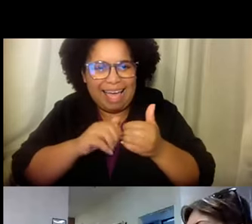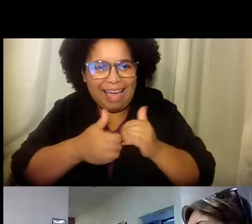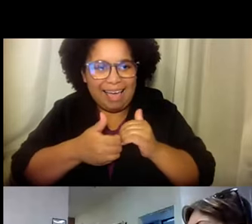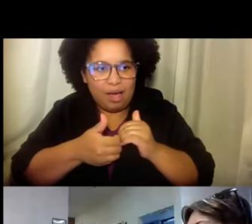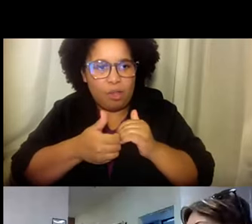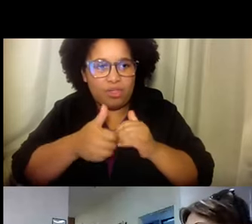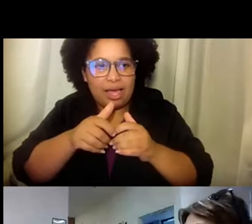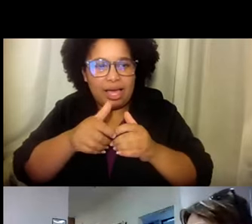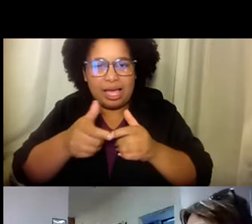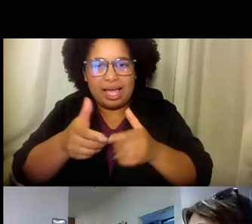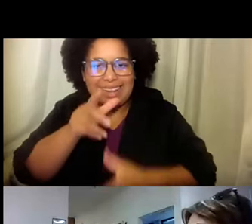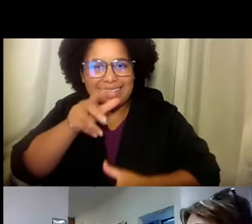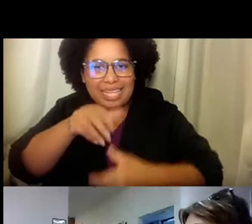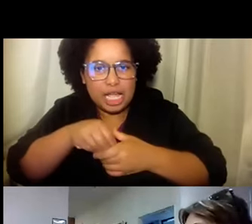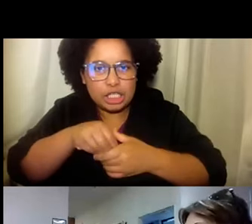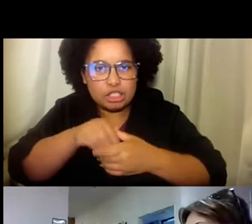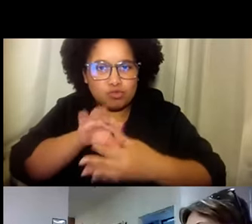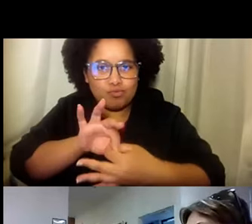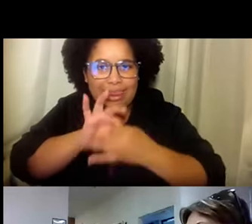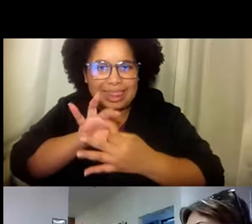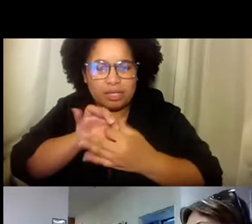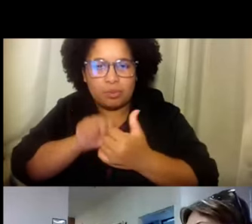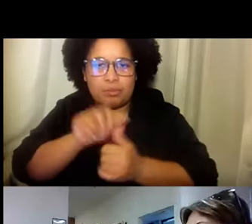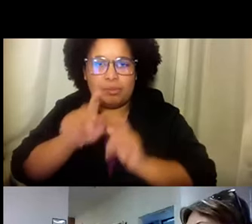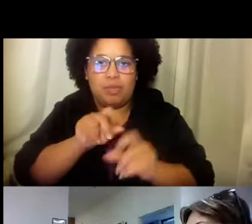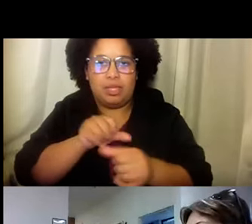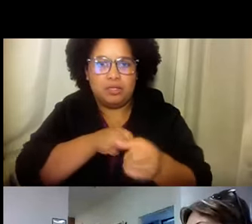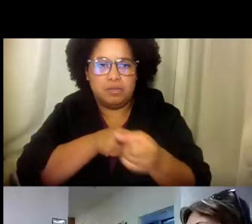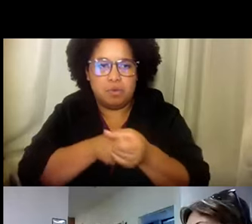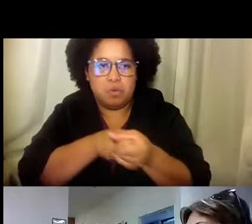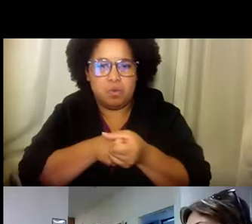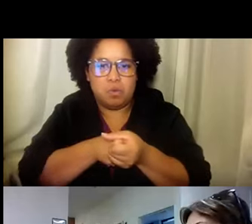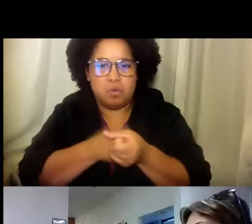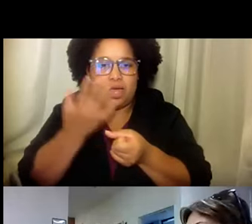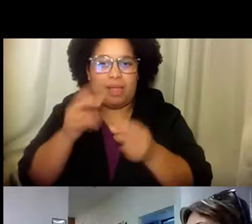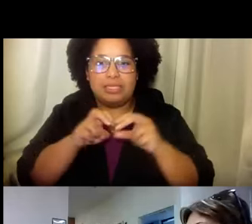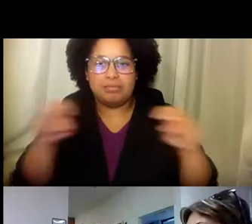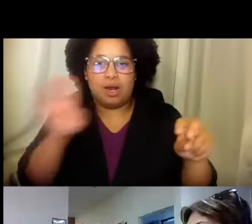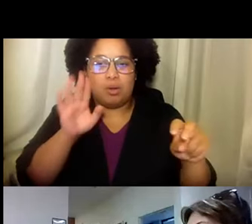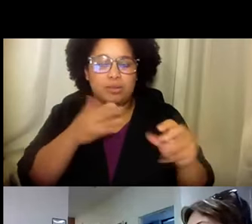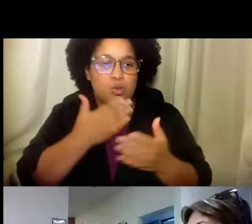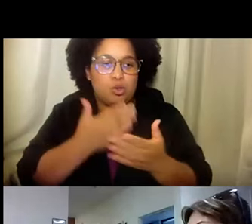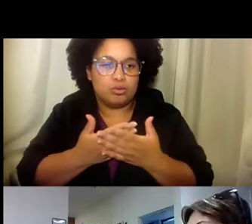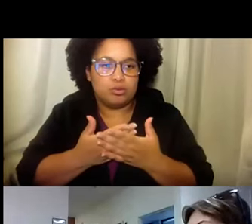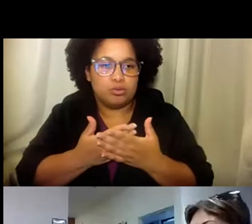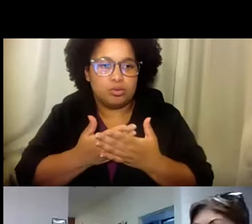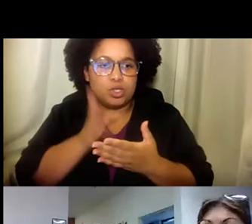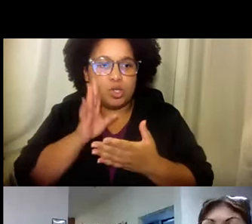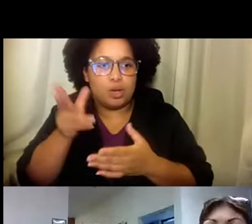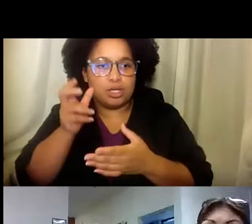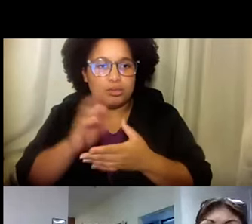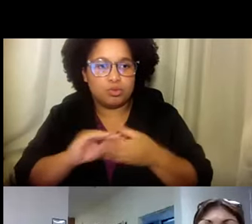¿Cómo es que los profesionales de soporte directo interactúan con las personas a quienes sirven? Y es por ello que este panel va a ser